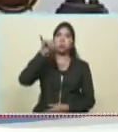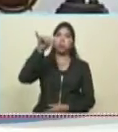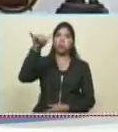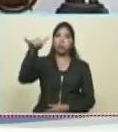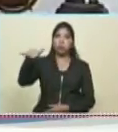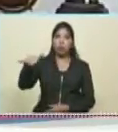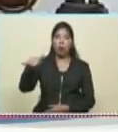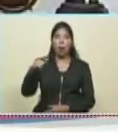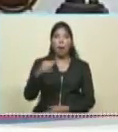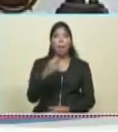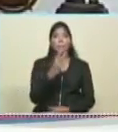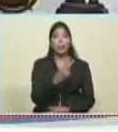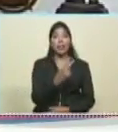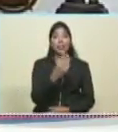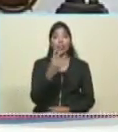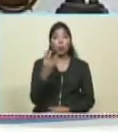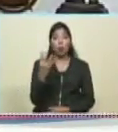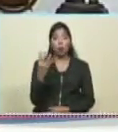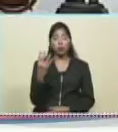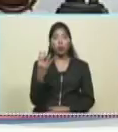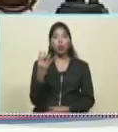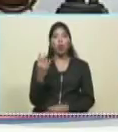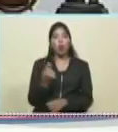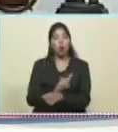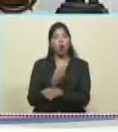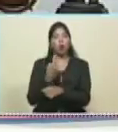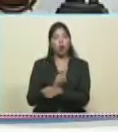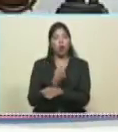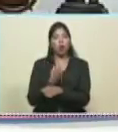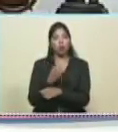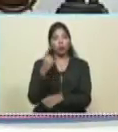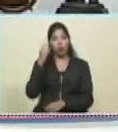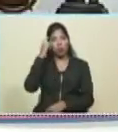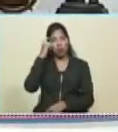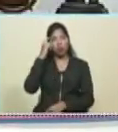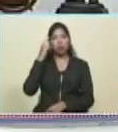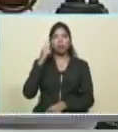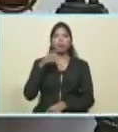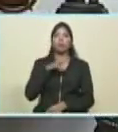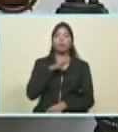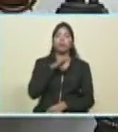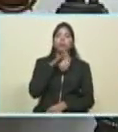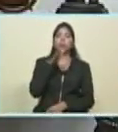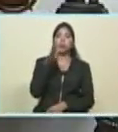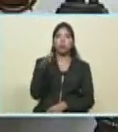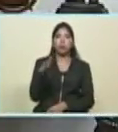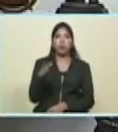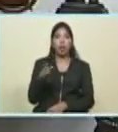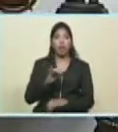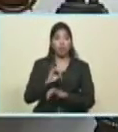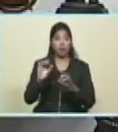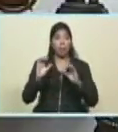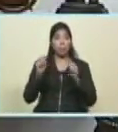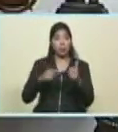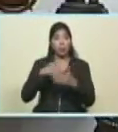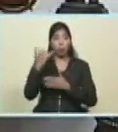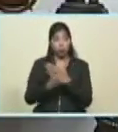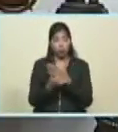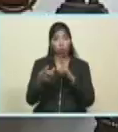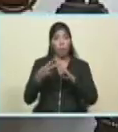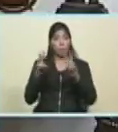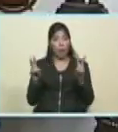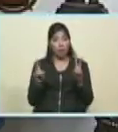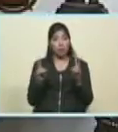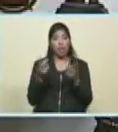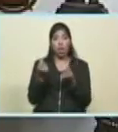Exactamente 24 horas después de activar el Plan Constituyente para la Paz y la Prosperidad